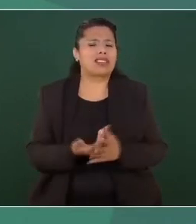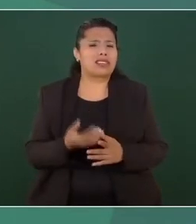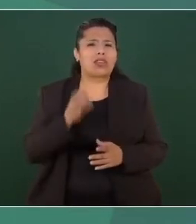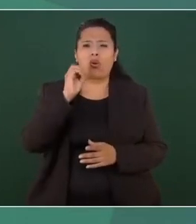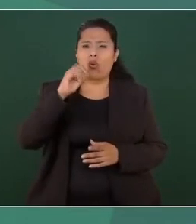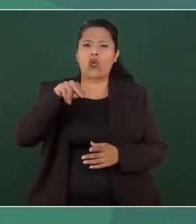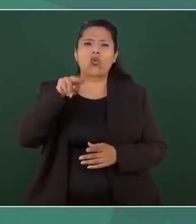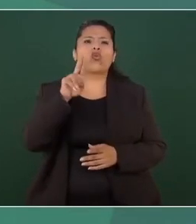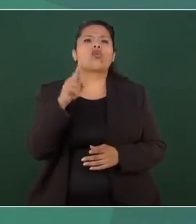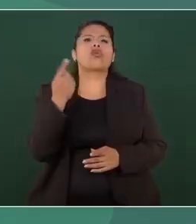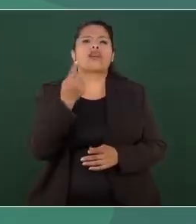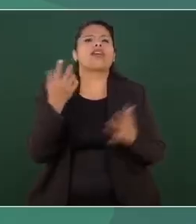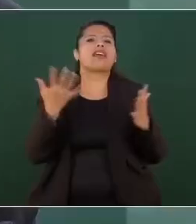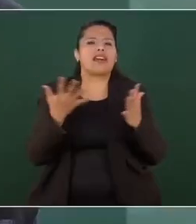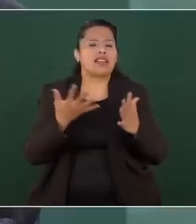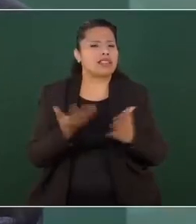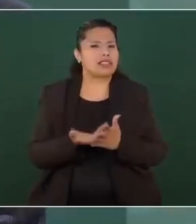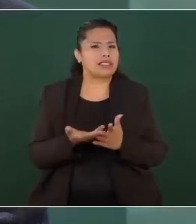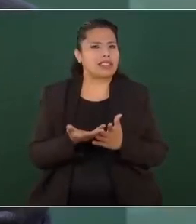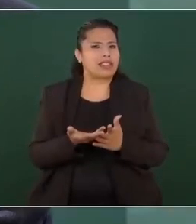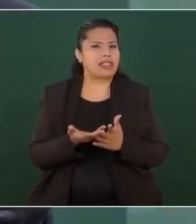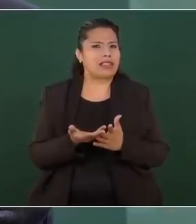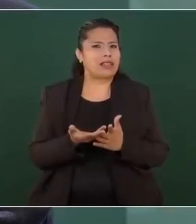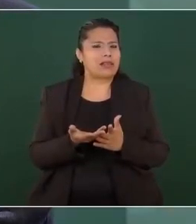ONU? ¿En un florero?